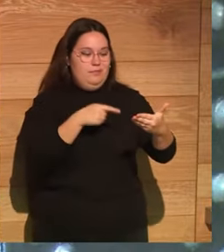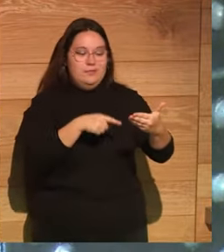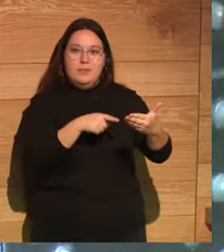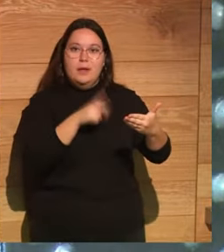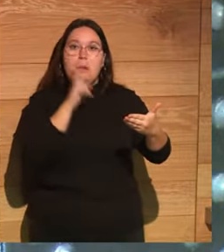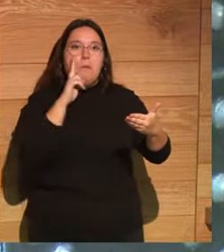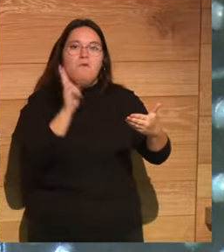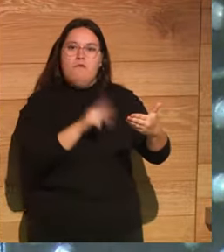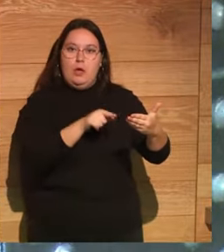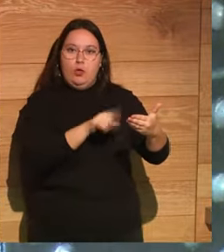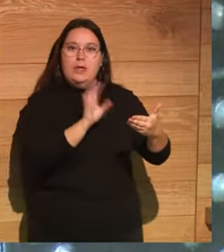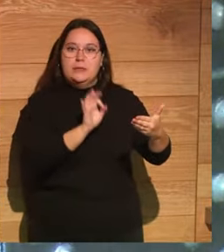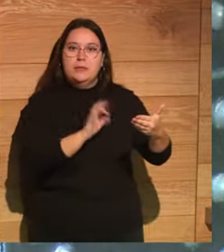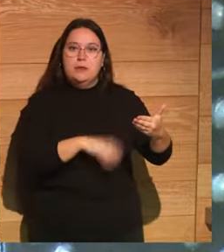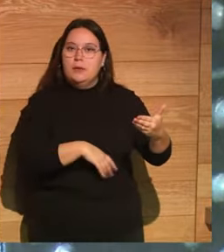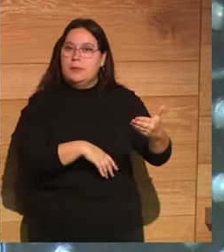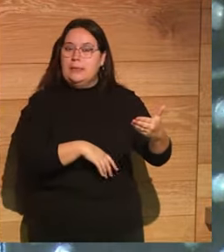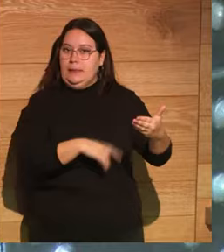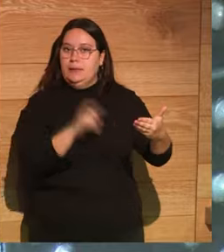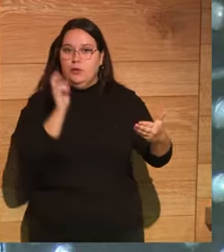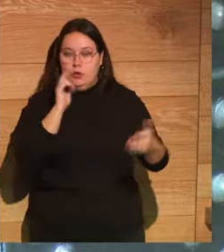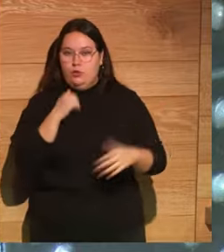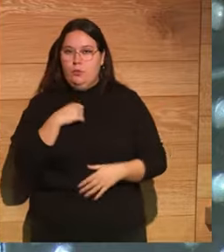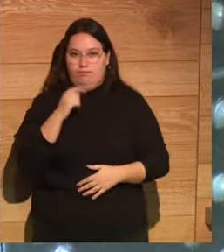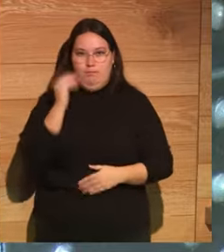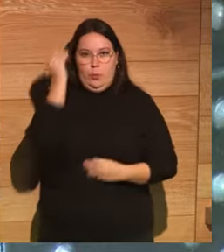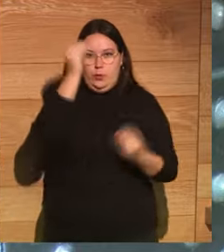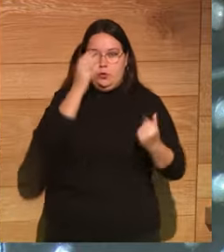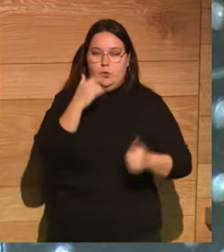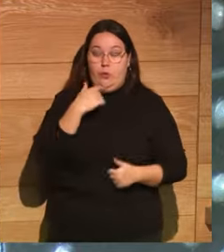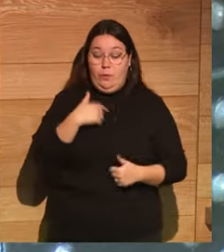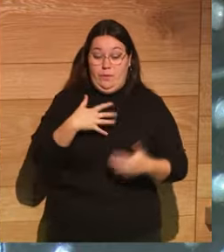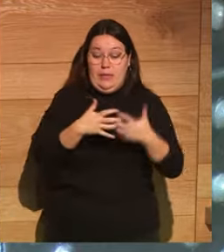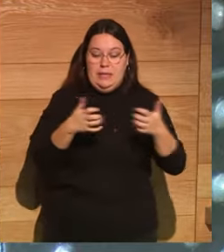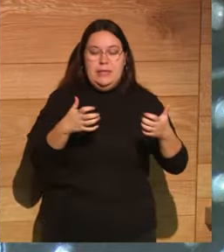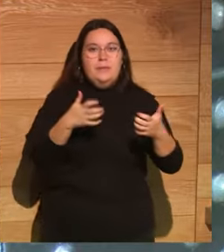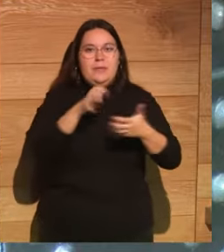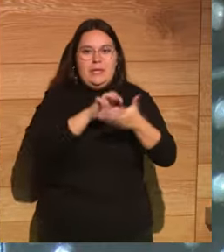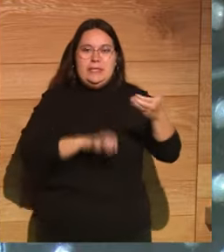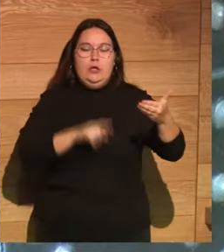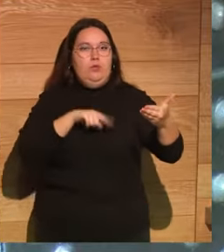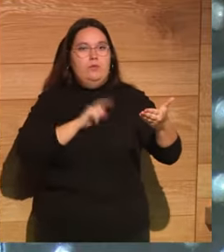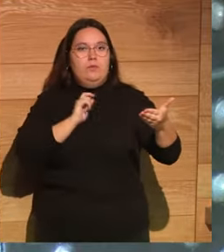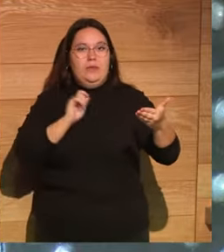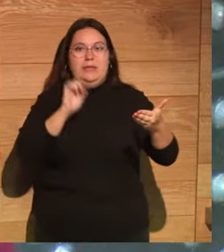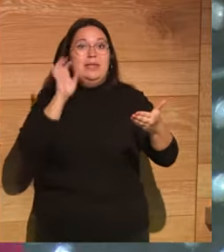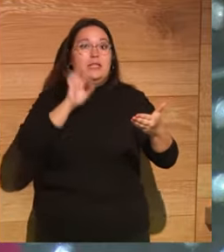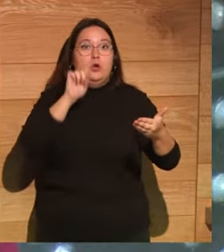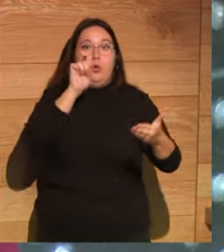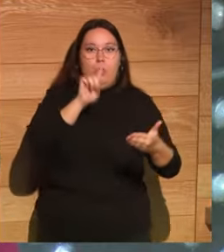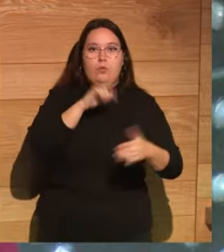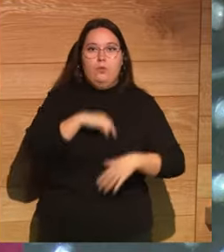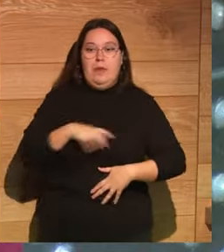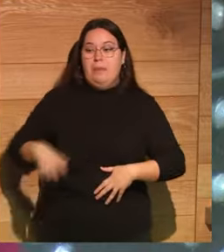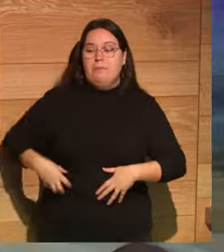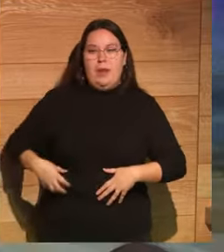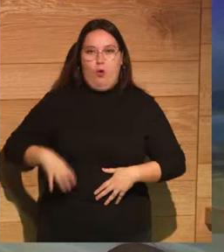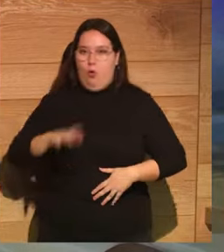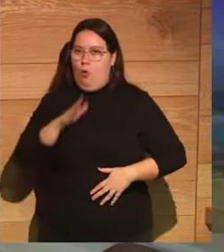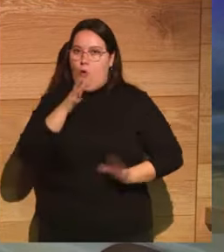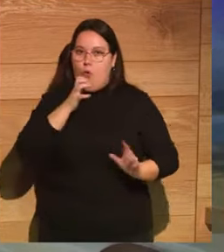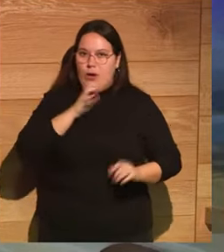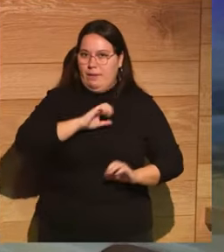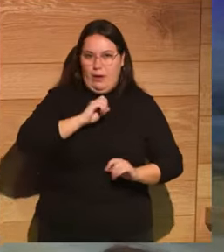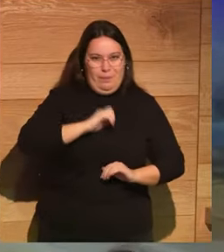compra como válido. Entonces, claro, yo miro eso y digo, bueno, si tengo aquí este escrito del siglo I que me dice que tal emperador fue un depravado